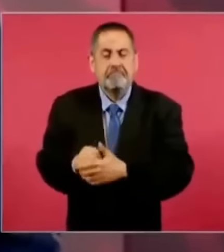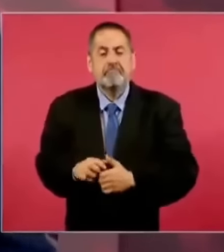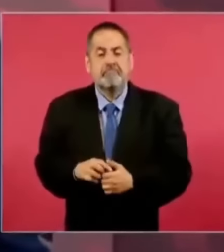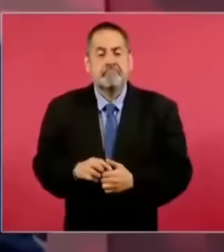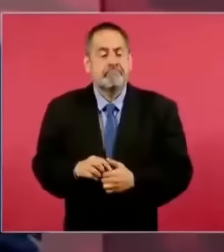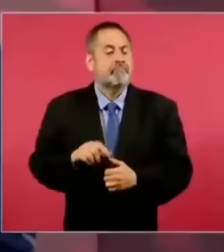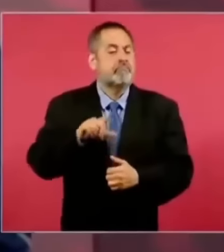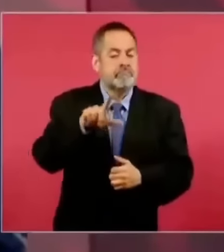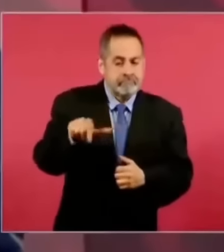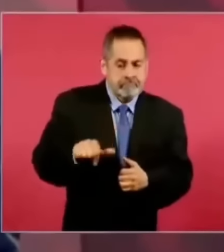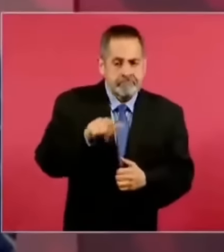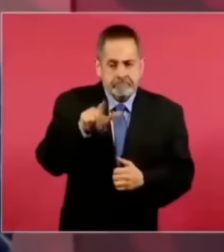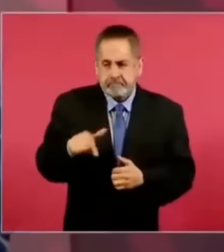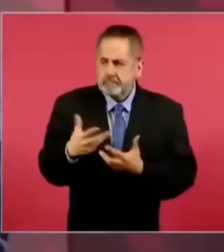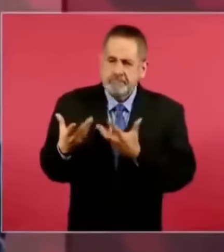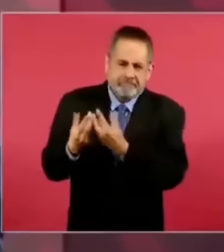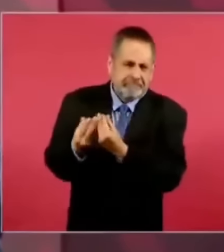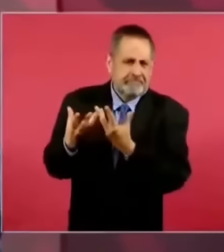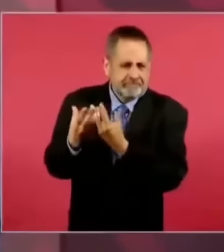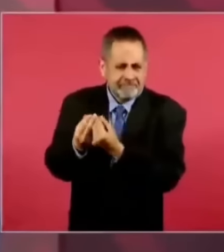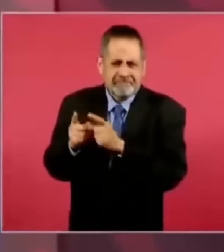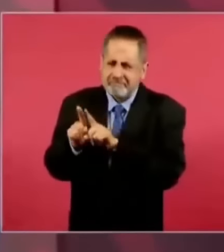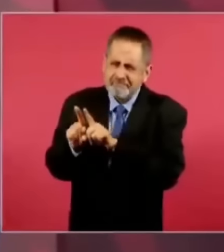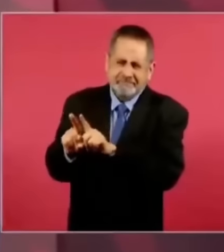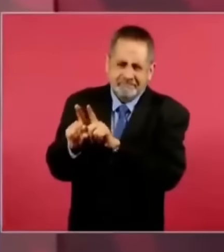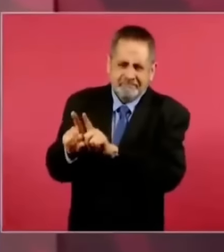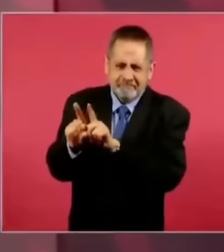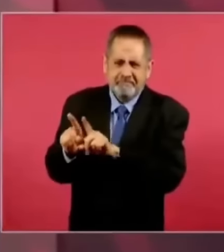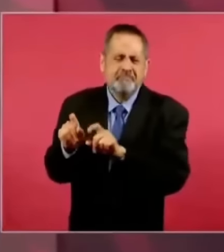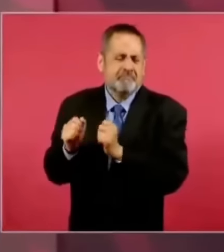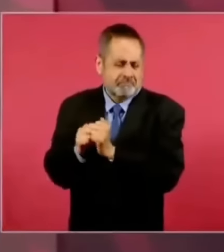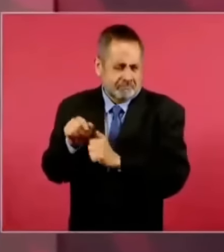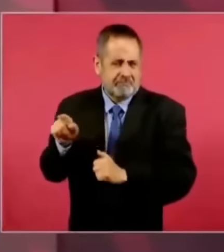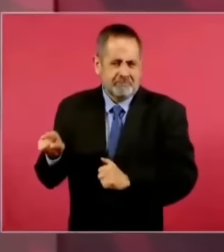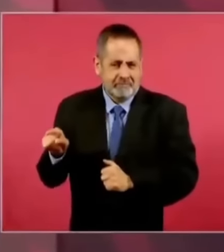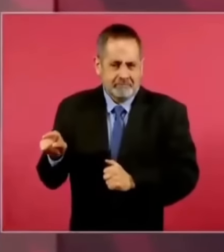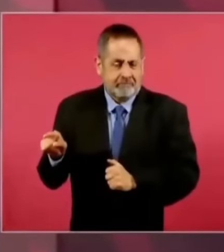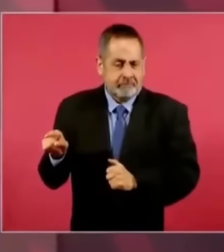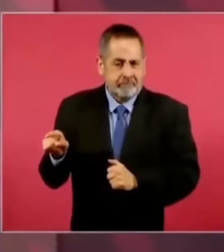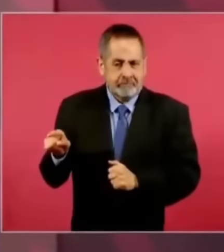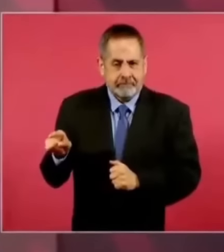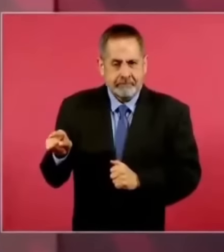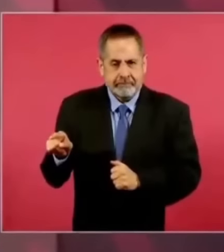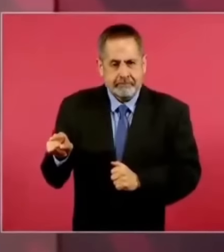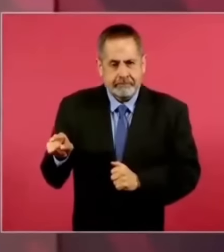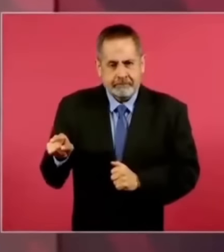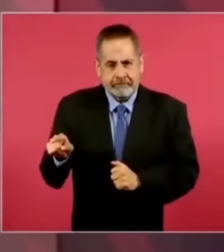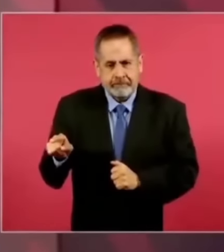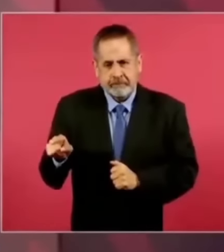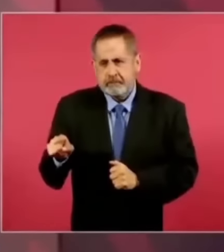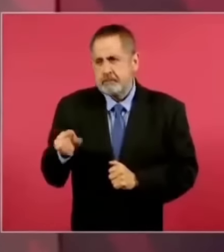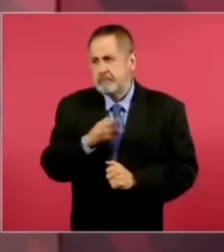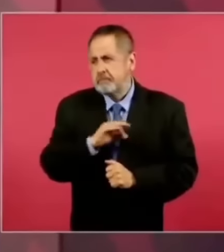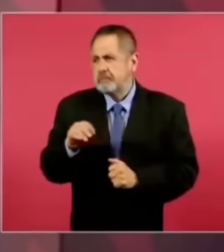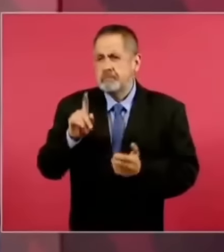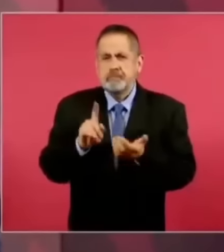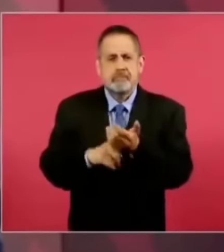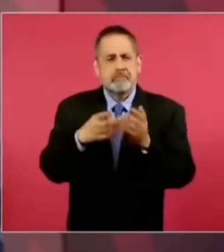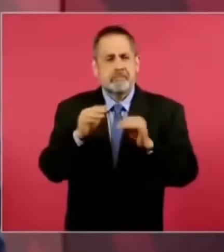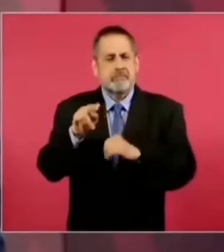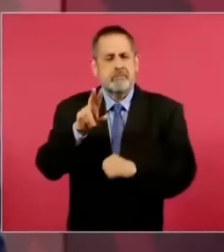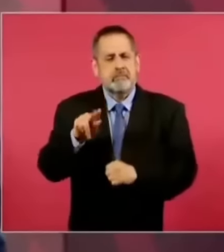estado juntos, estamos hablando del 88,